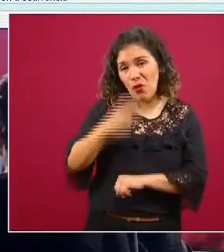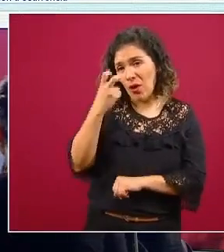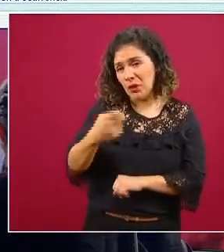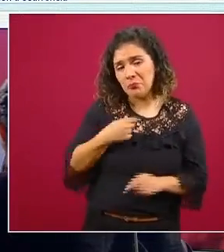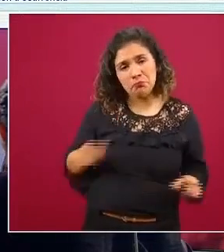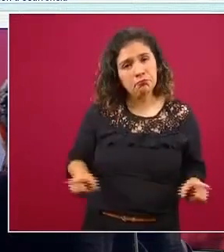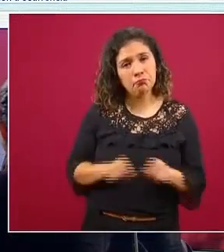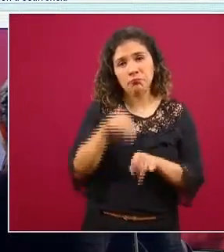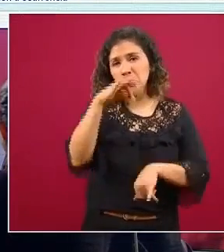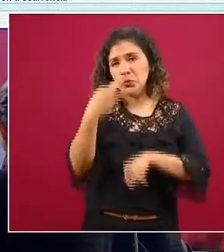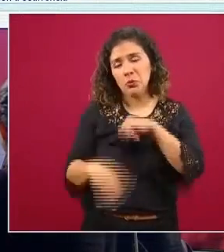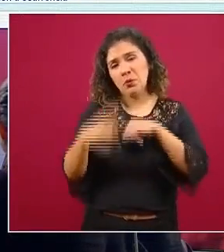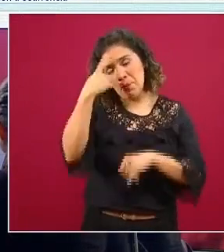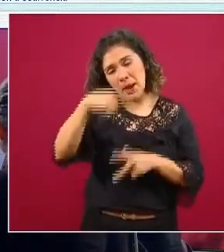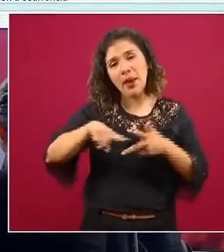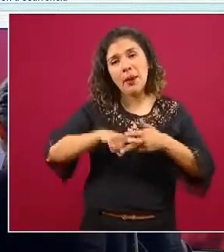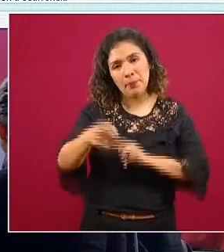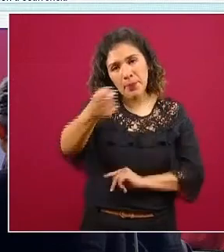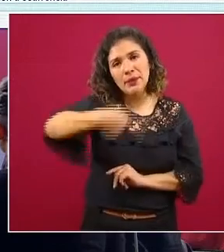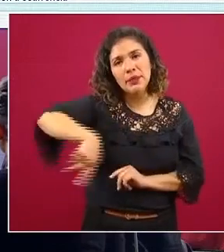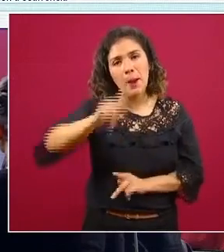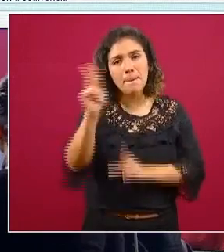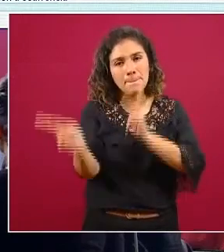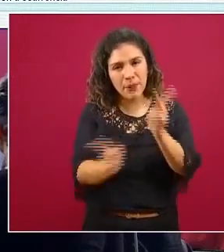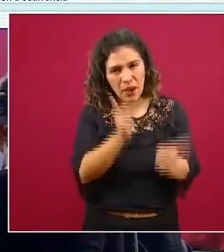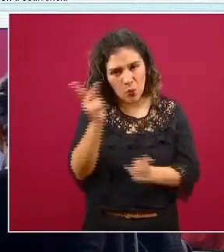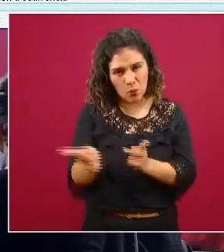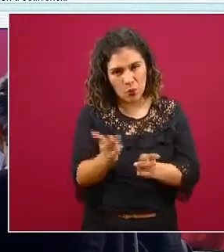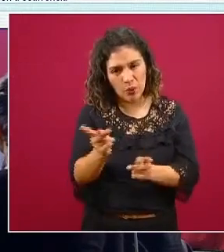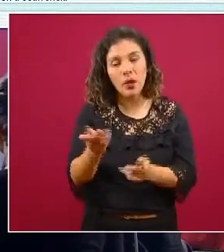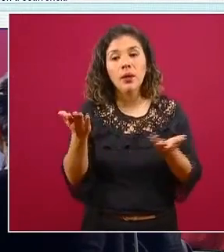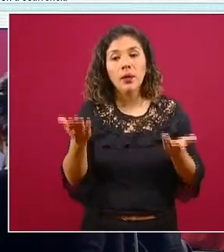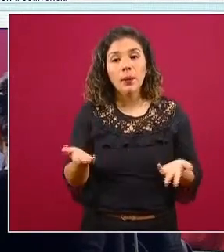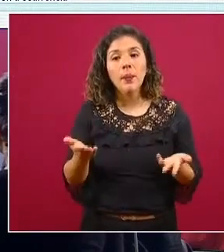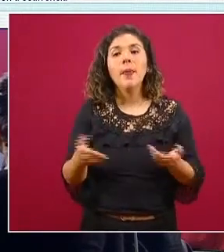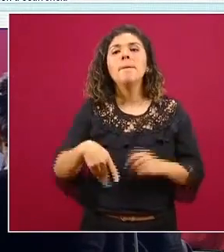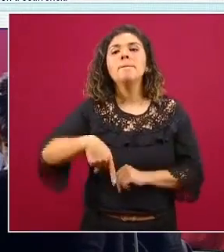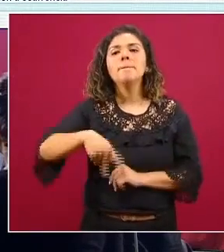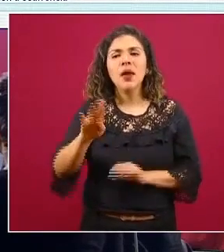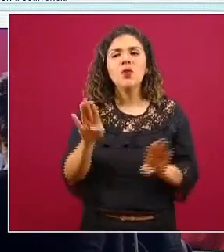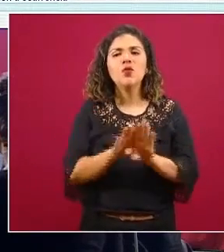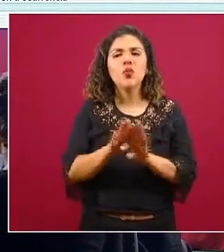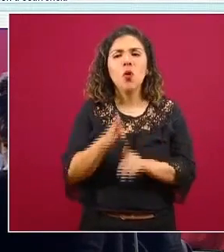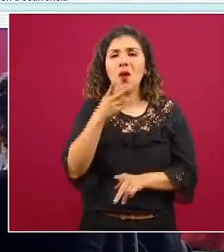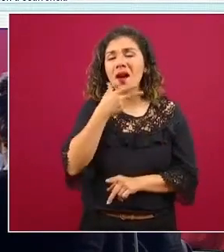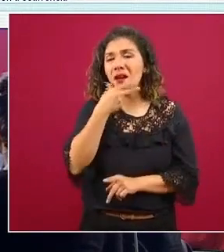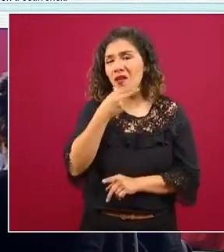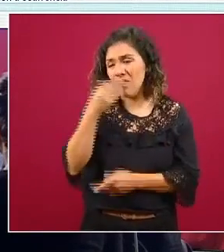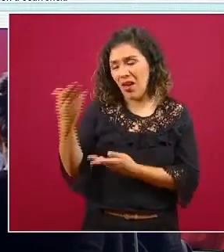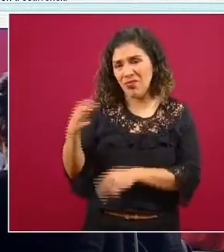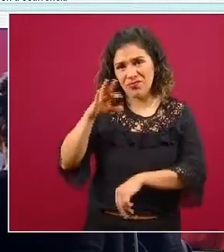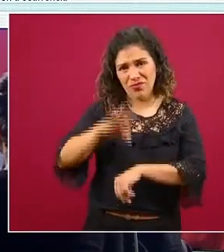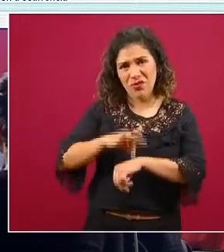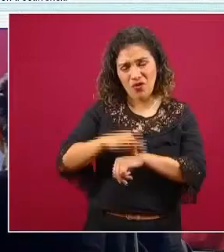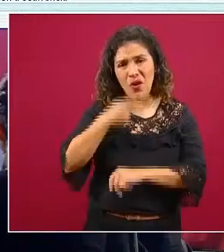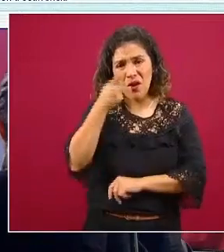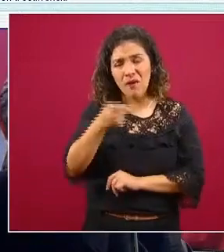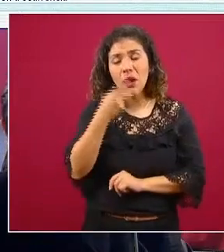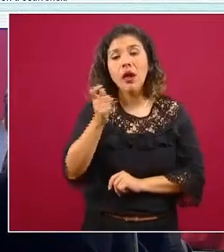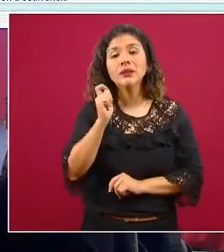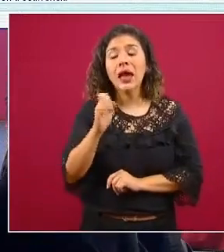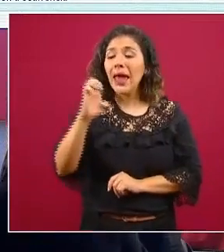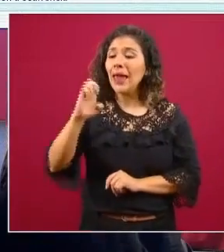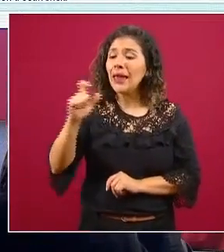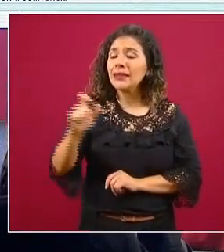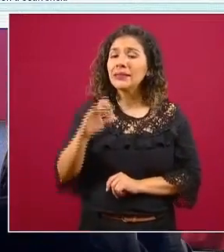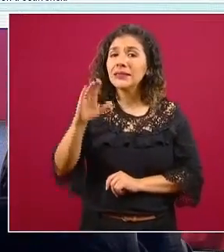voy a terminar para dar espacio a los colegas de la Ciudad de México pero como lo mencionó el doctor Janmar el exceso de